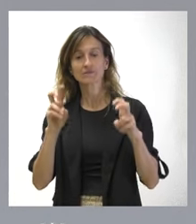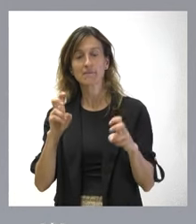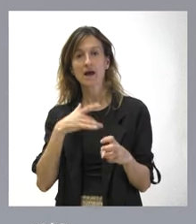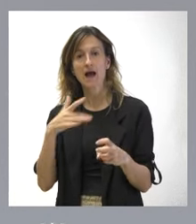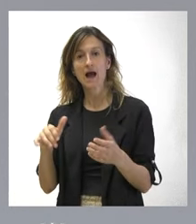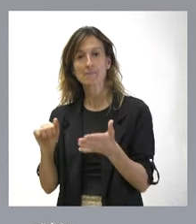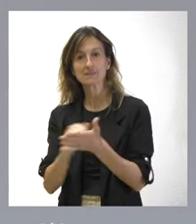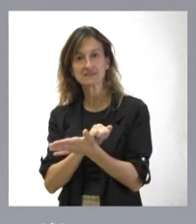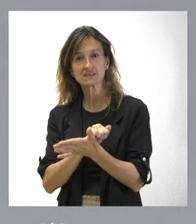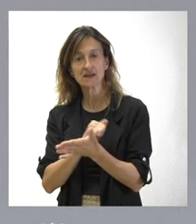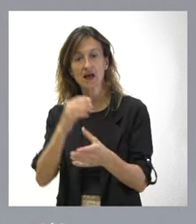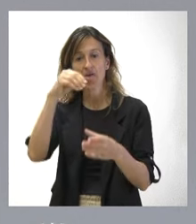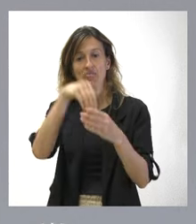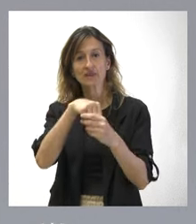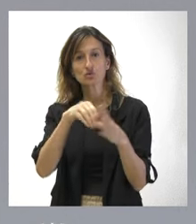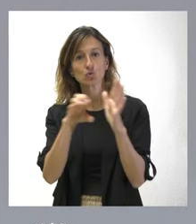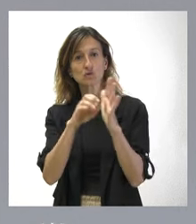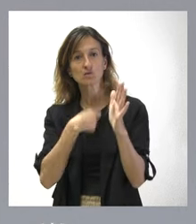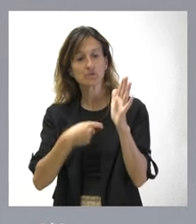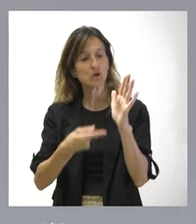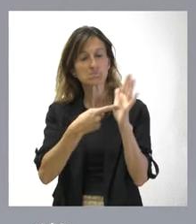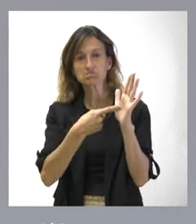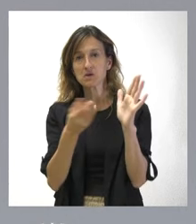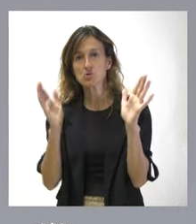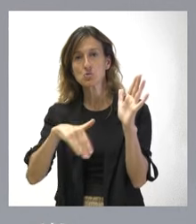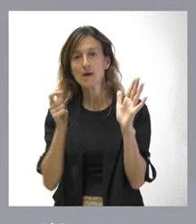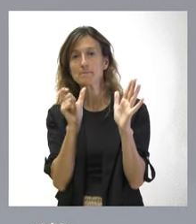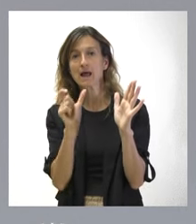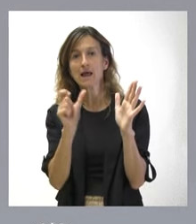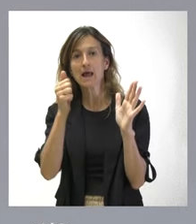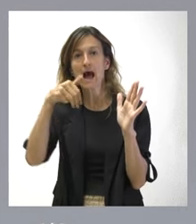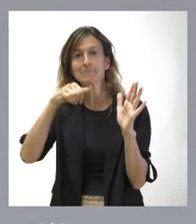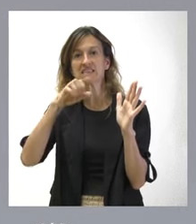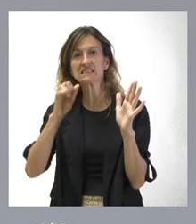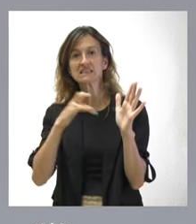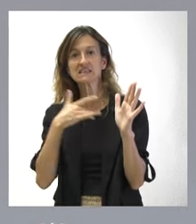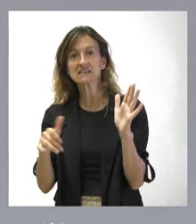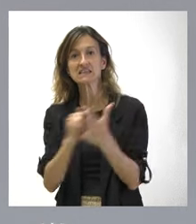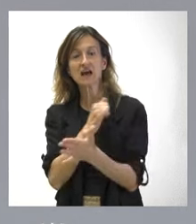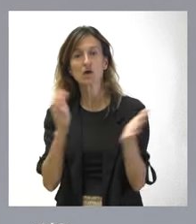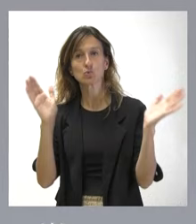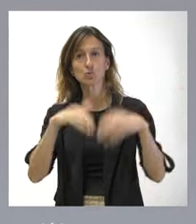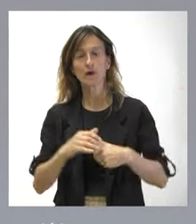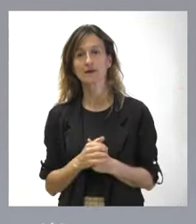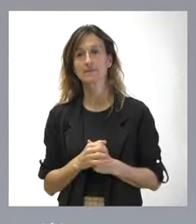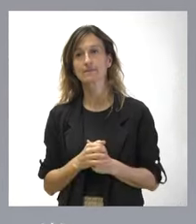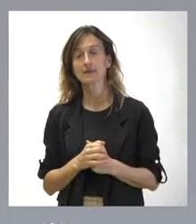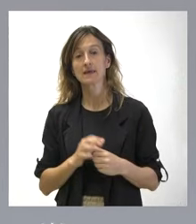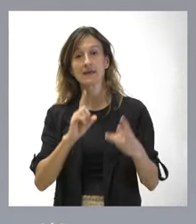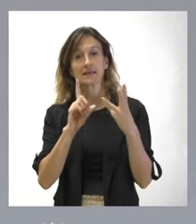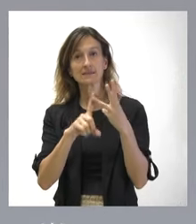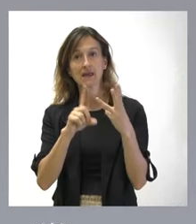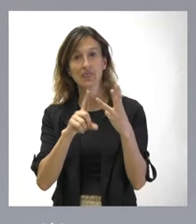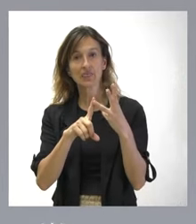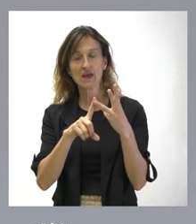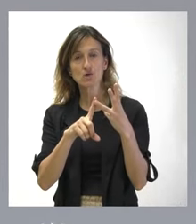regulada en la Constitución española, no aparece la palabra amnistía en el texto constitucional. Un tercer gran bloque